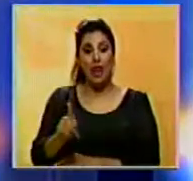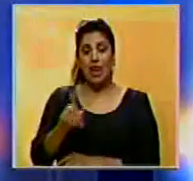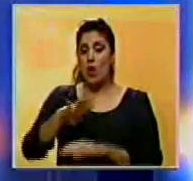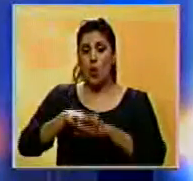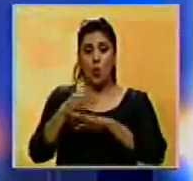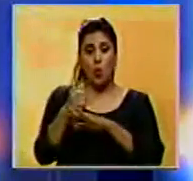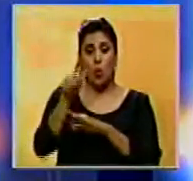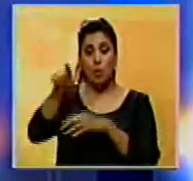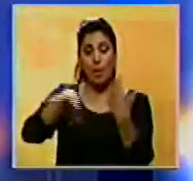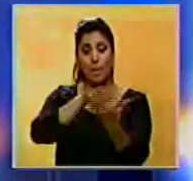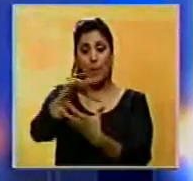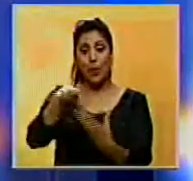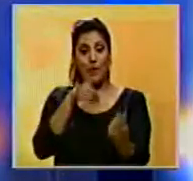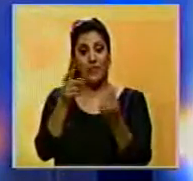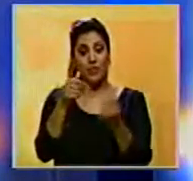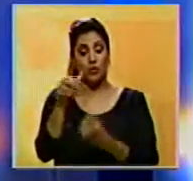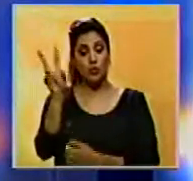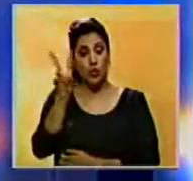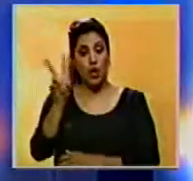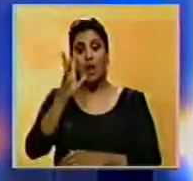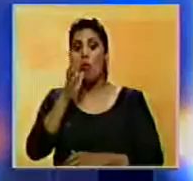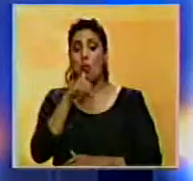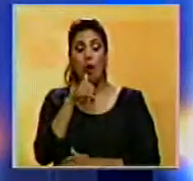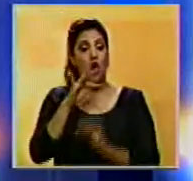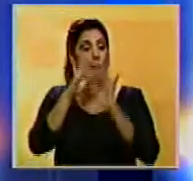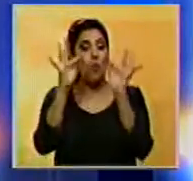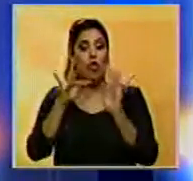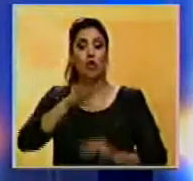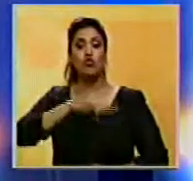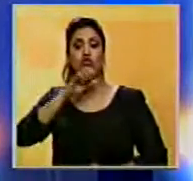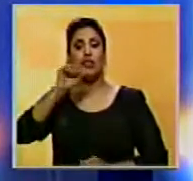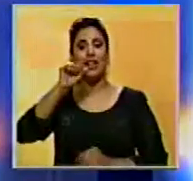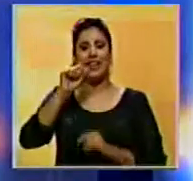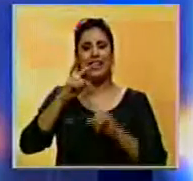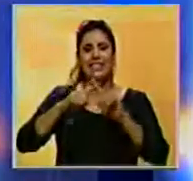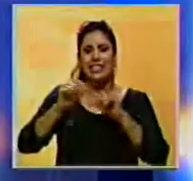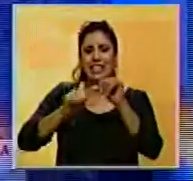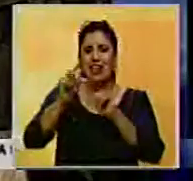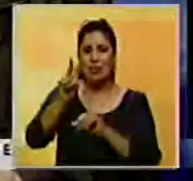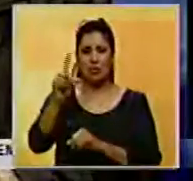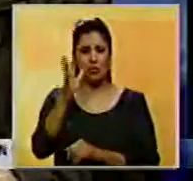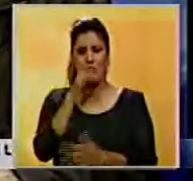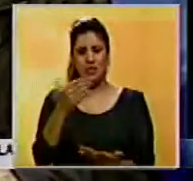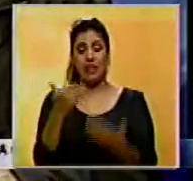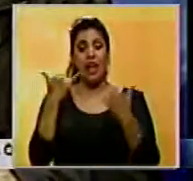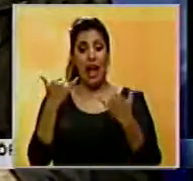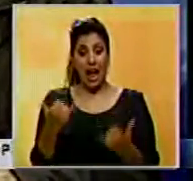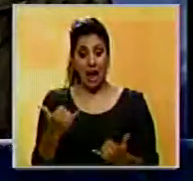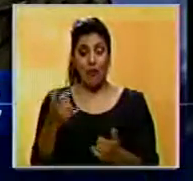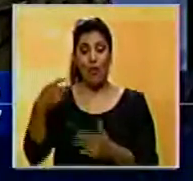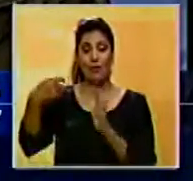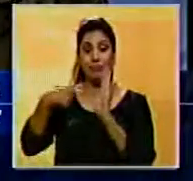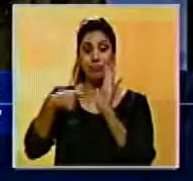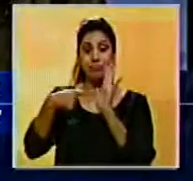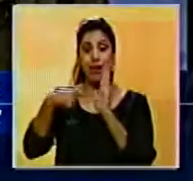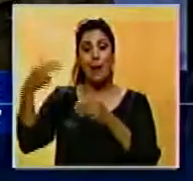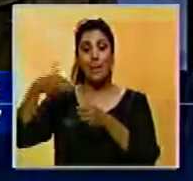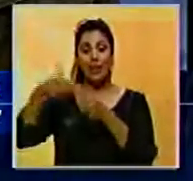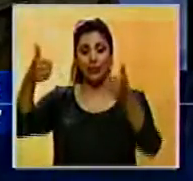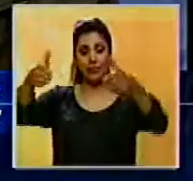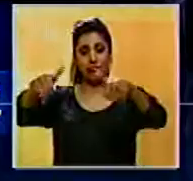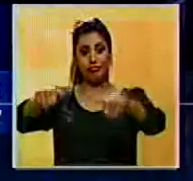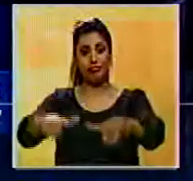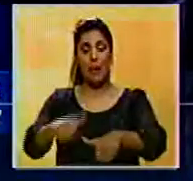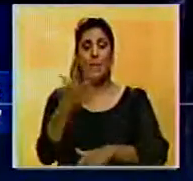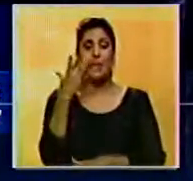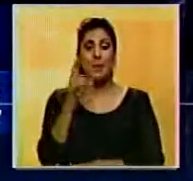culpable de la crisis económica del país, no el modelo socialista del siglo XXI. Explicó también que el ingreso del petróleo se derrumbó